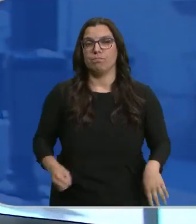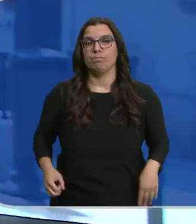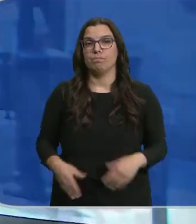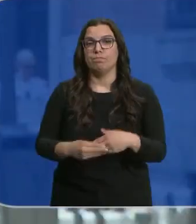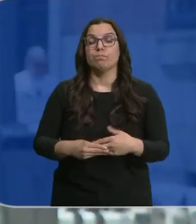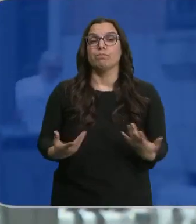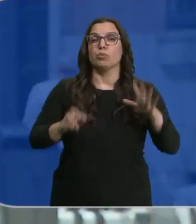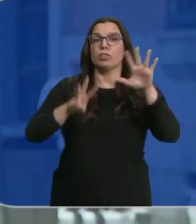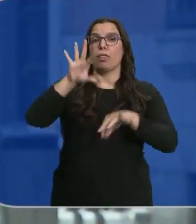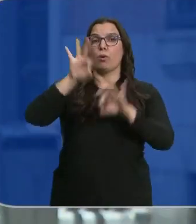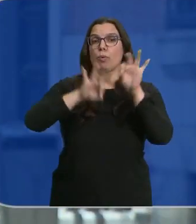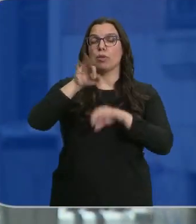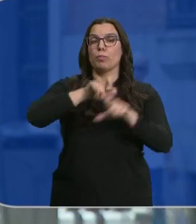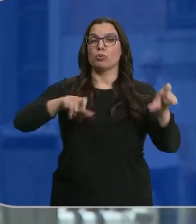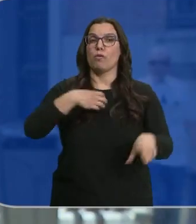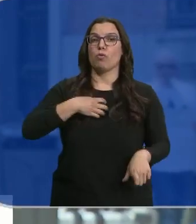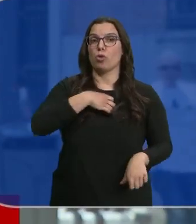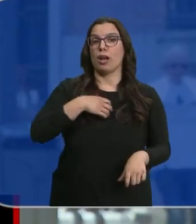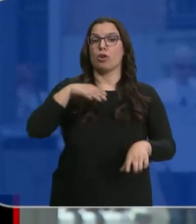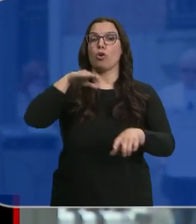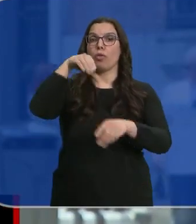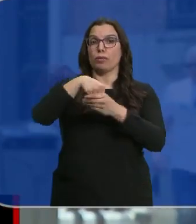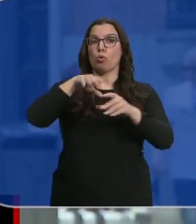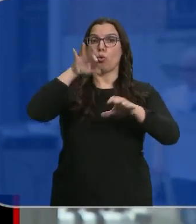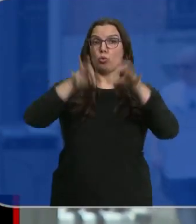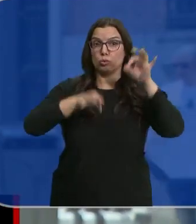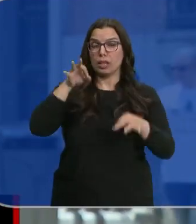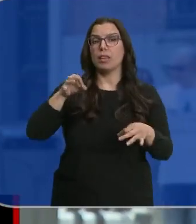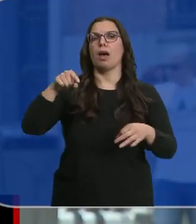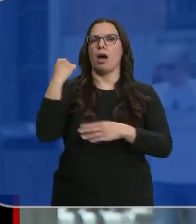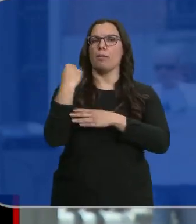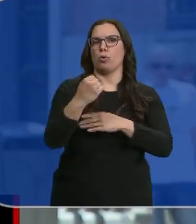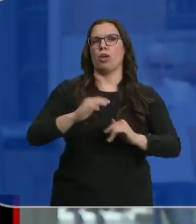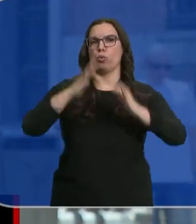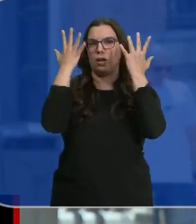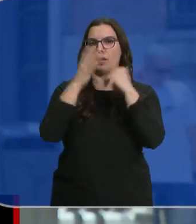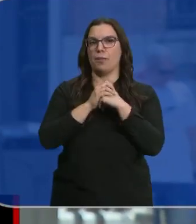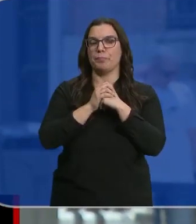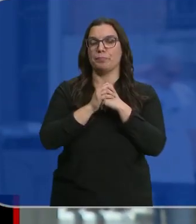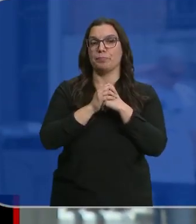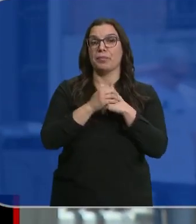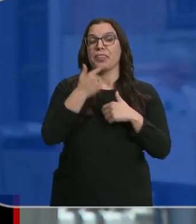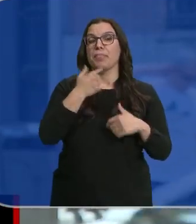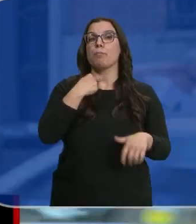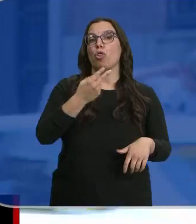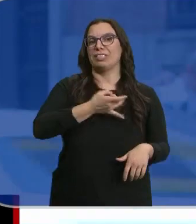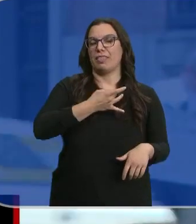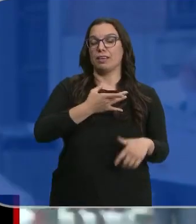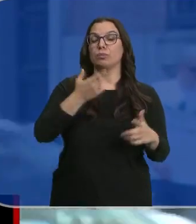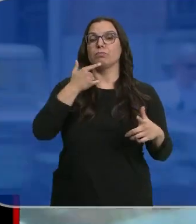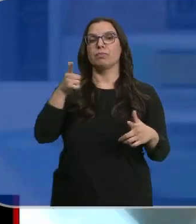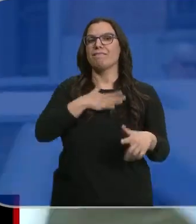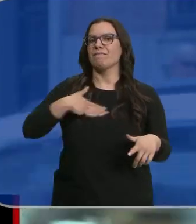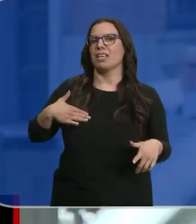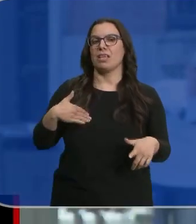Sí, el 85% de los funcionarios de justicia convocados están siguiendo esta huelga. Según los sindicatos, quieren